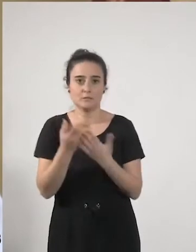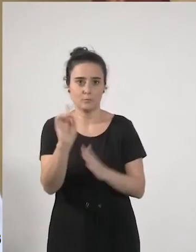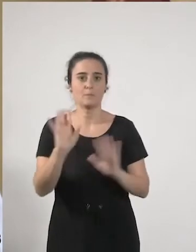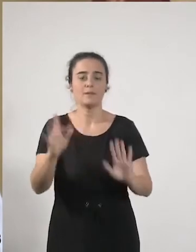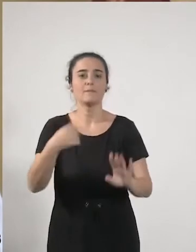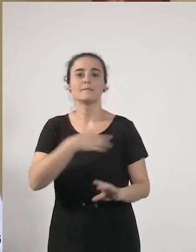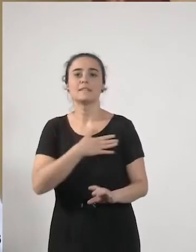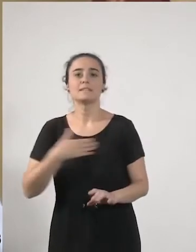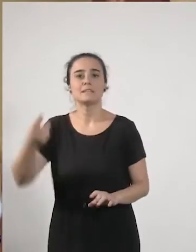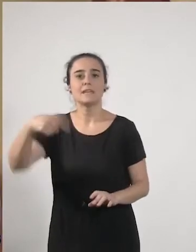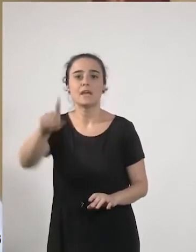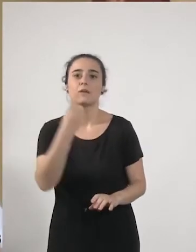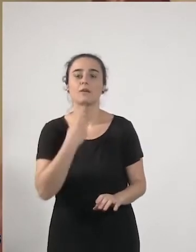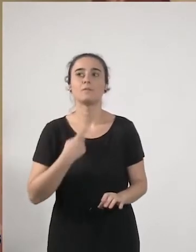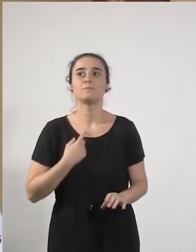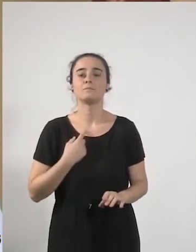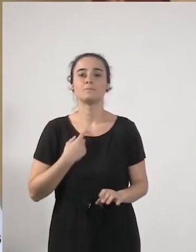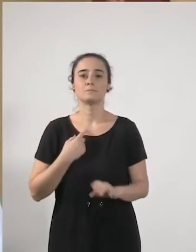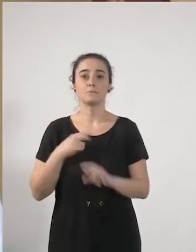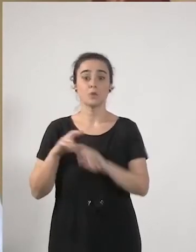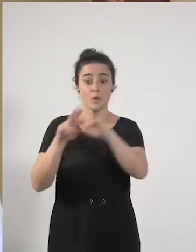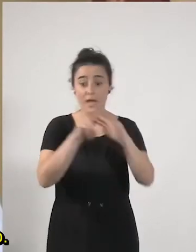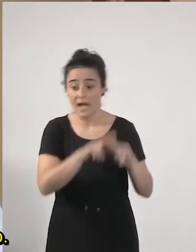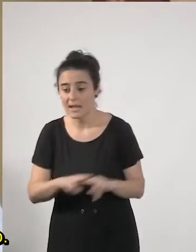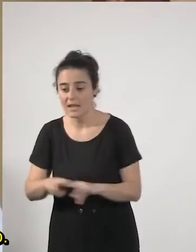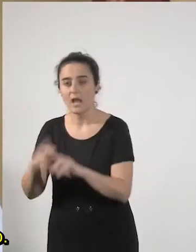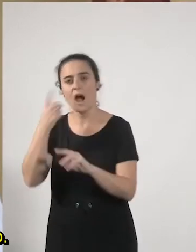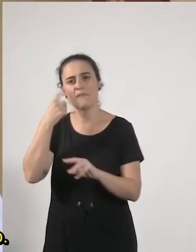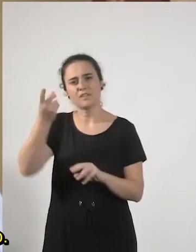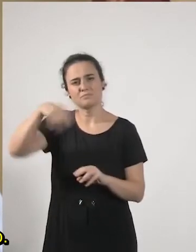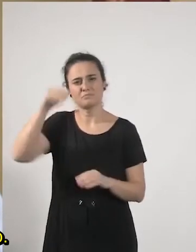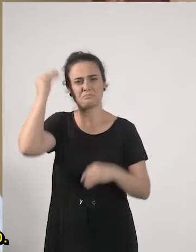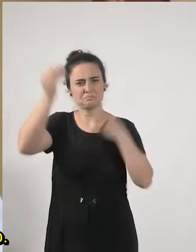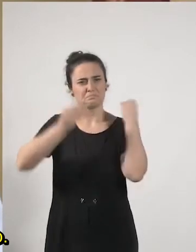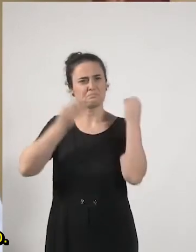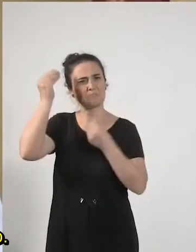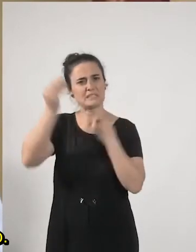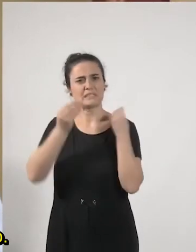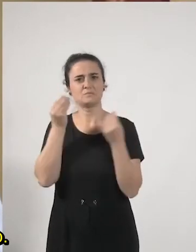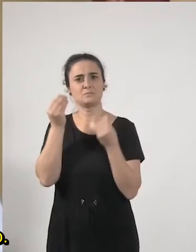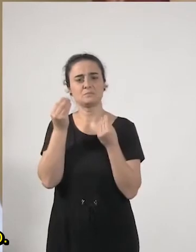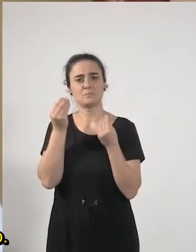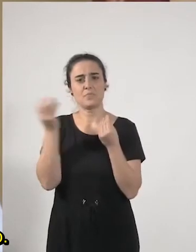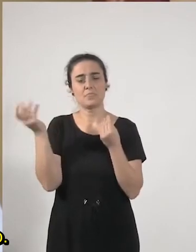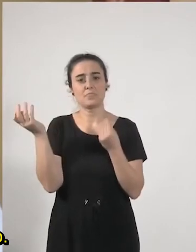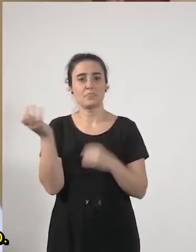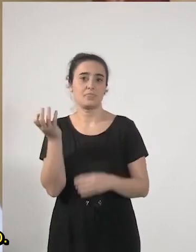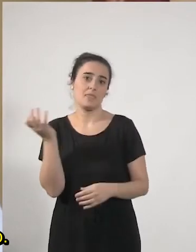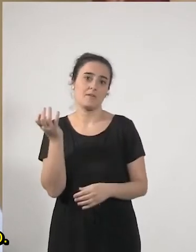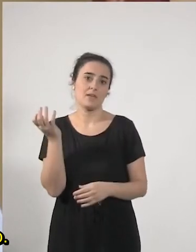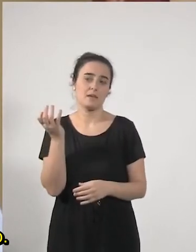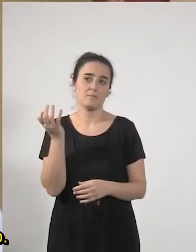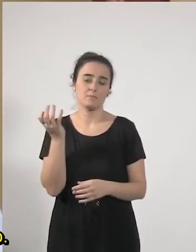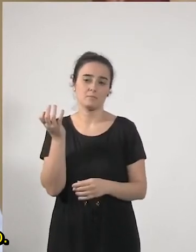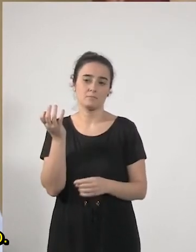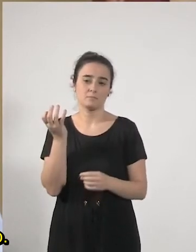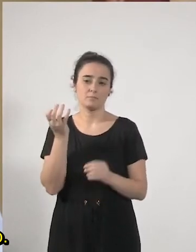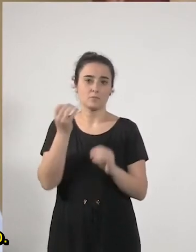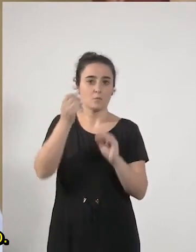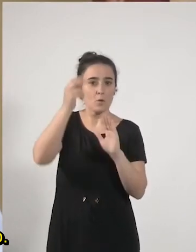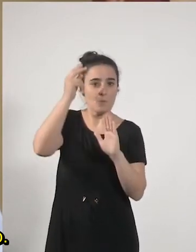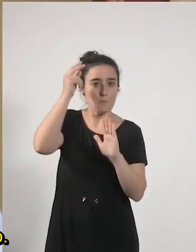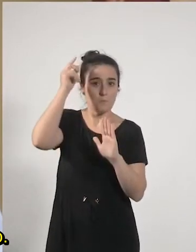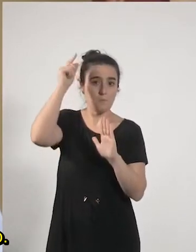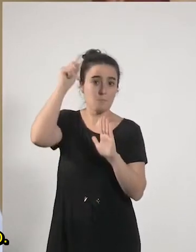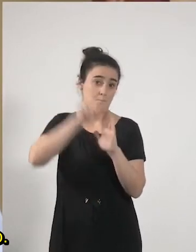nos dijeseis en este análisis cuáles creéis que deberían ser las medidas de